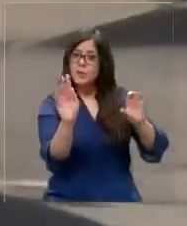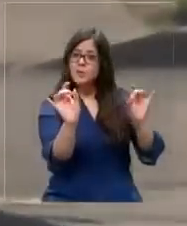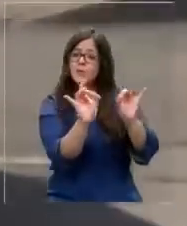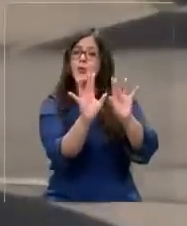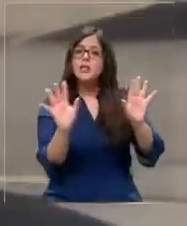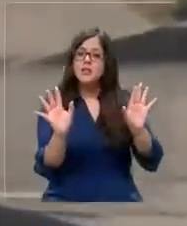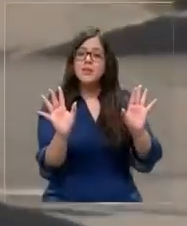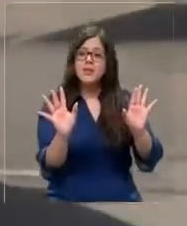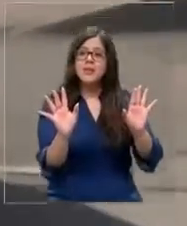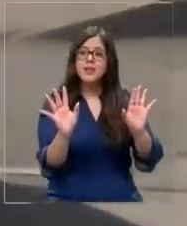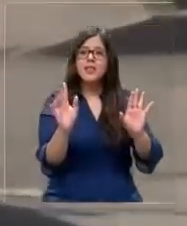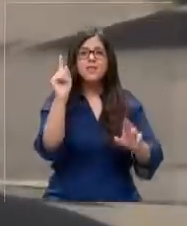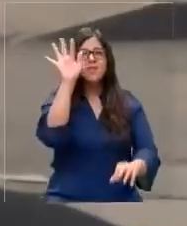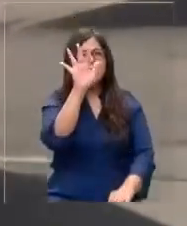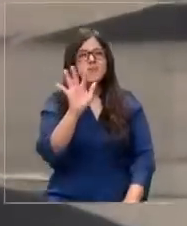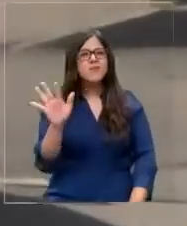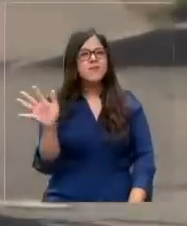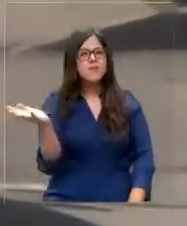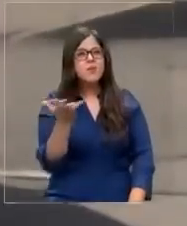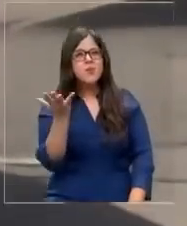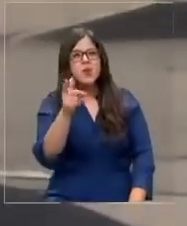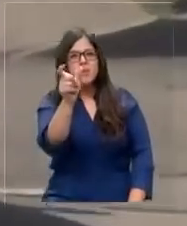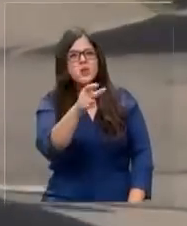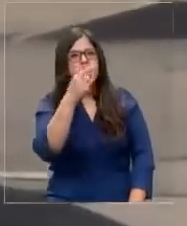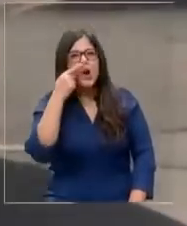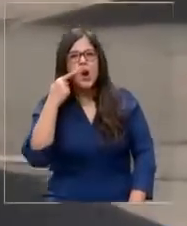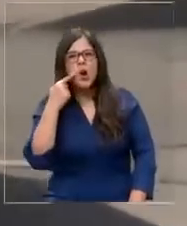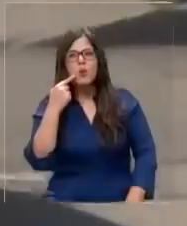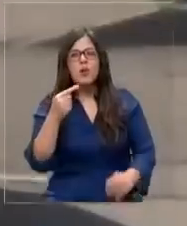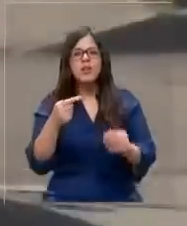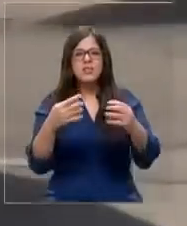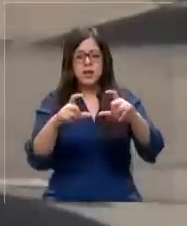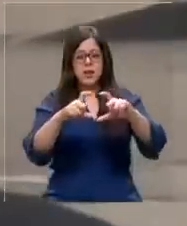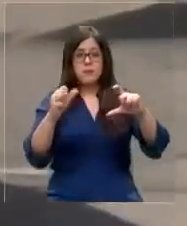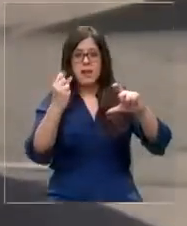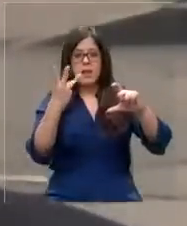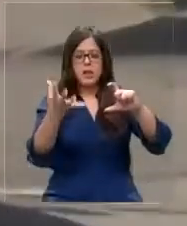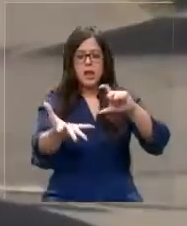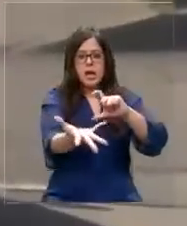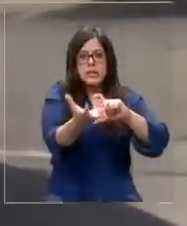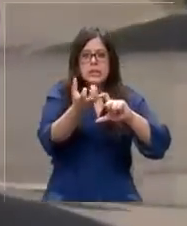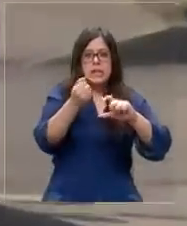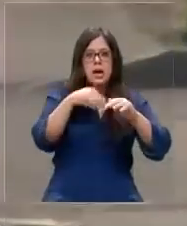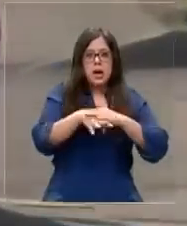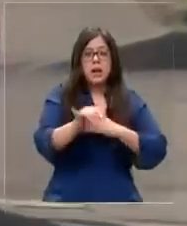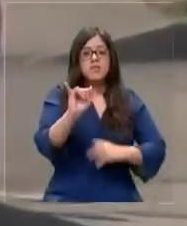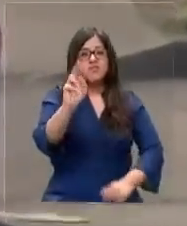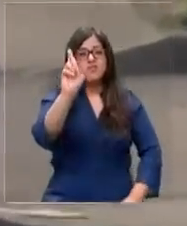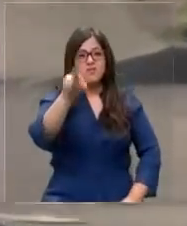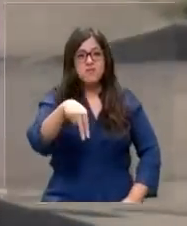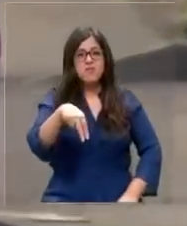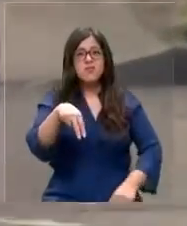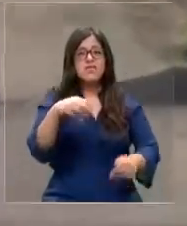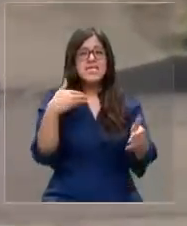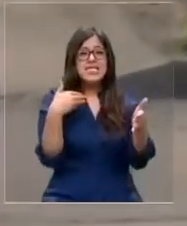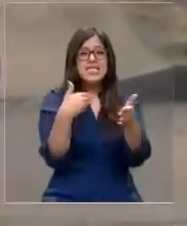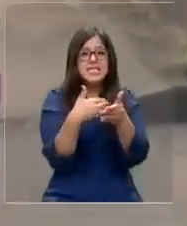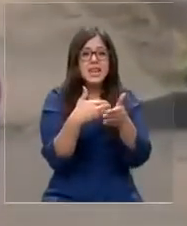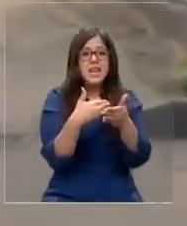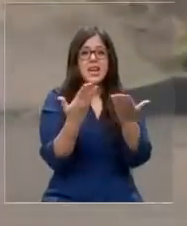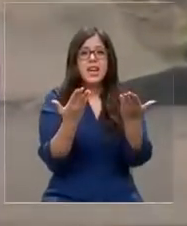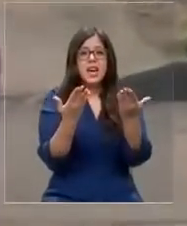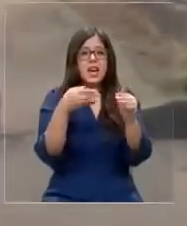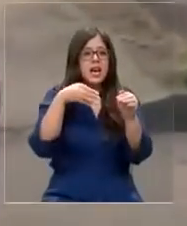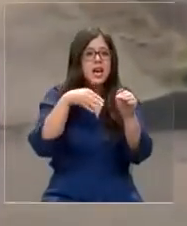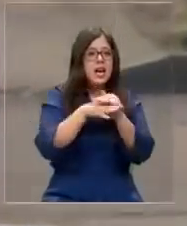Probablemente ya se está imaginando por qué este hombre está sacando las patentes de su auto. Si tiene razón, está a solo metros de ingresar a una